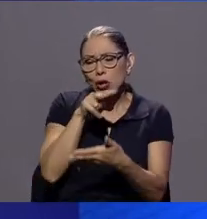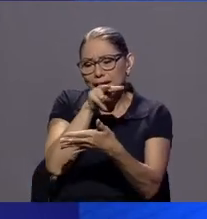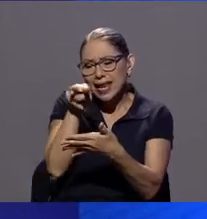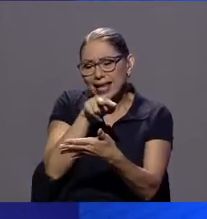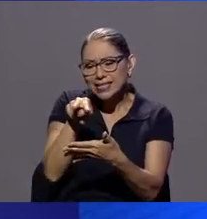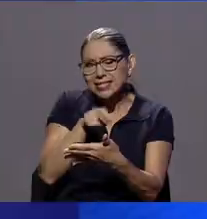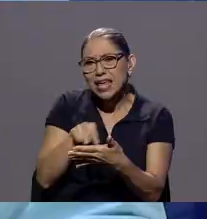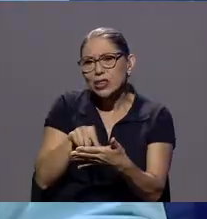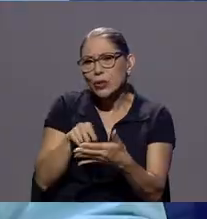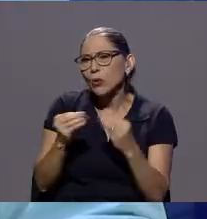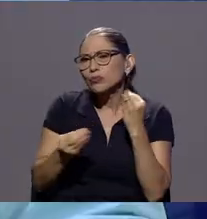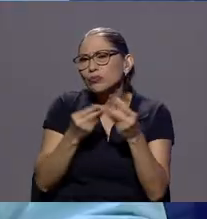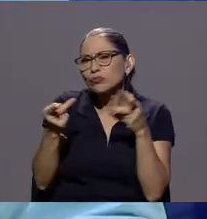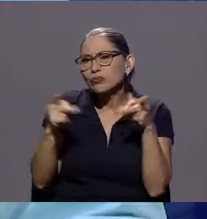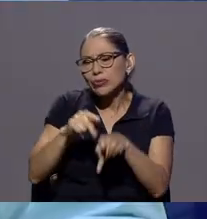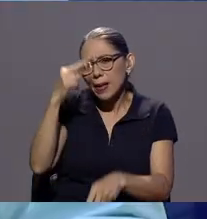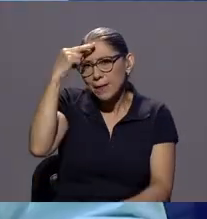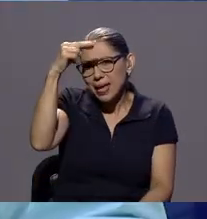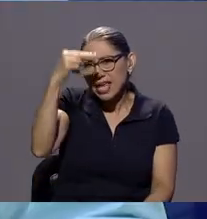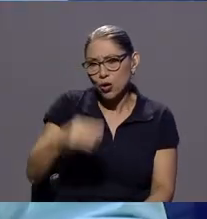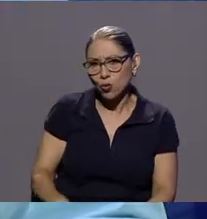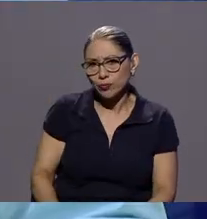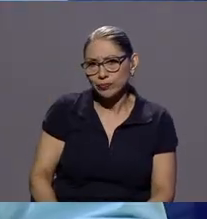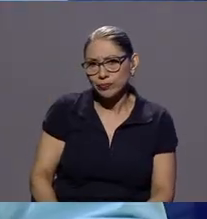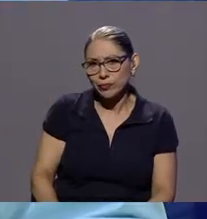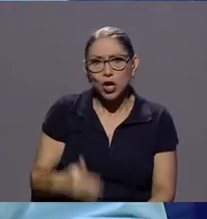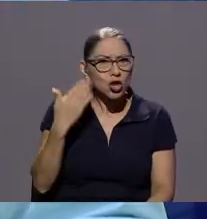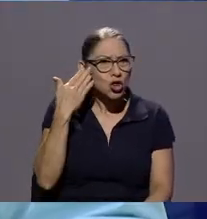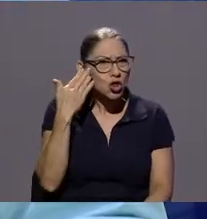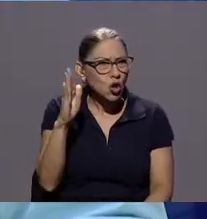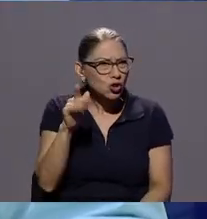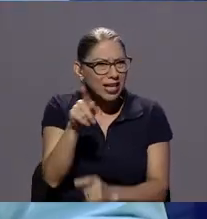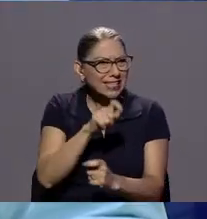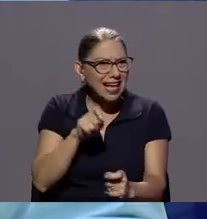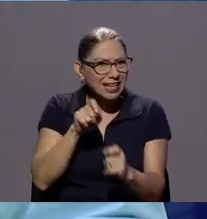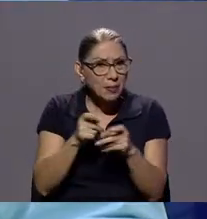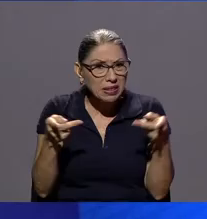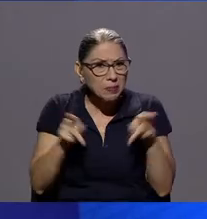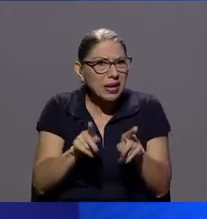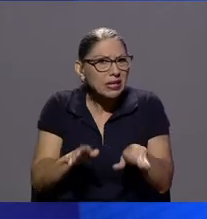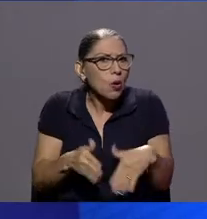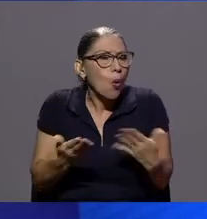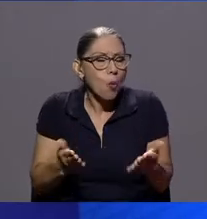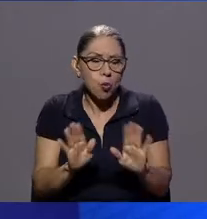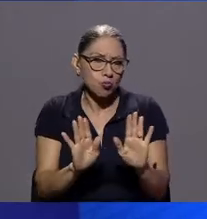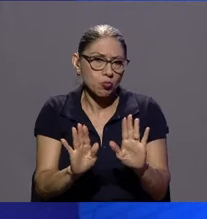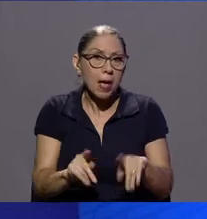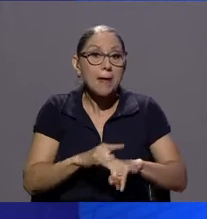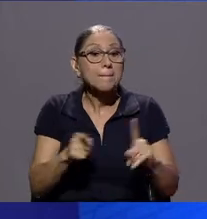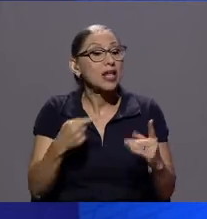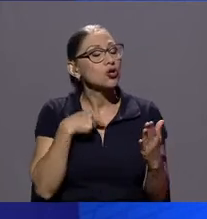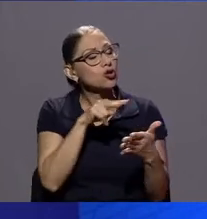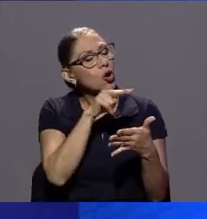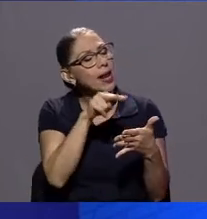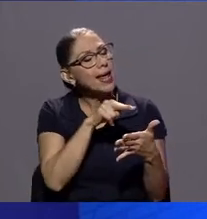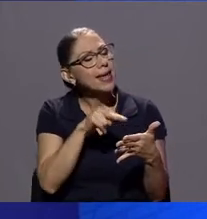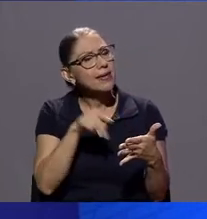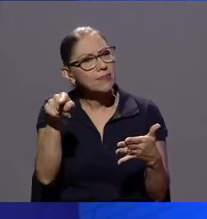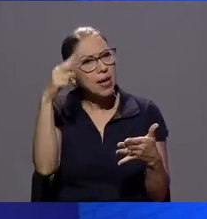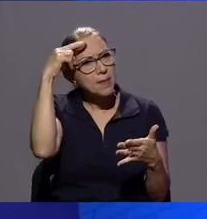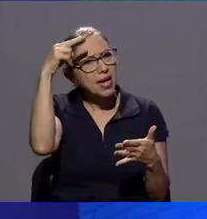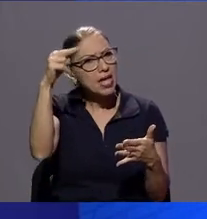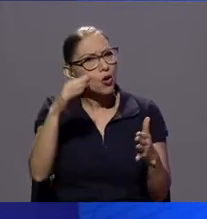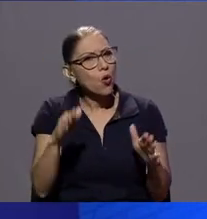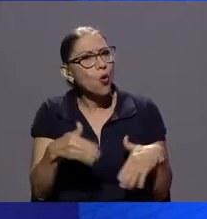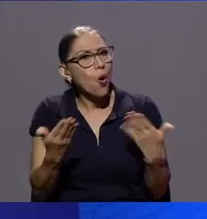funciona en México no sé en la práctica exactamente pero sí la lectura que hice de cómo funciona allá es lo que usted